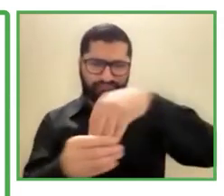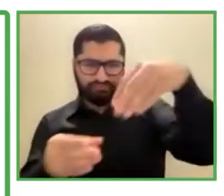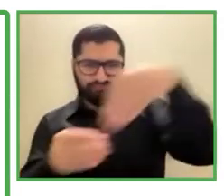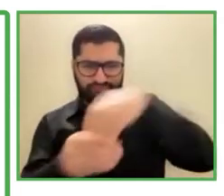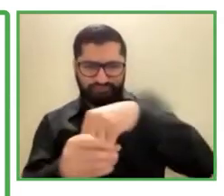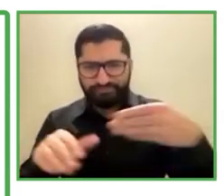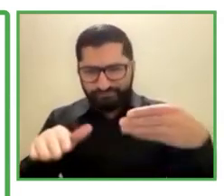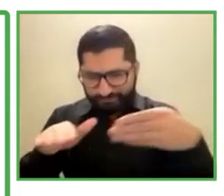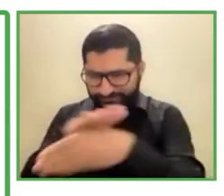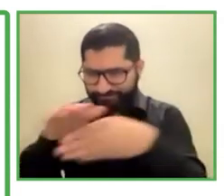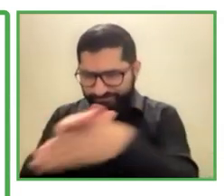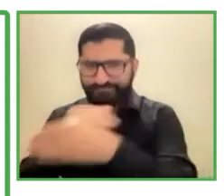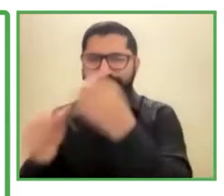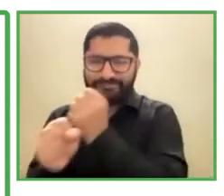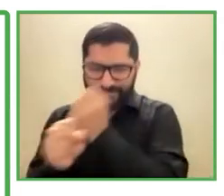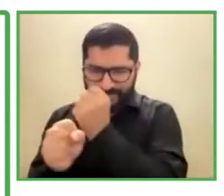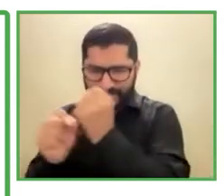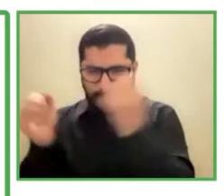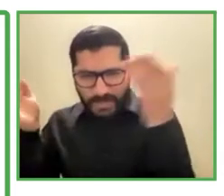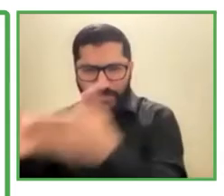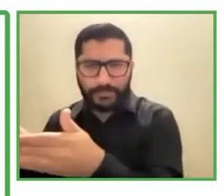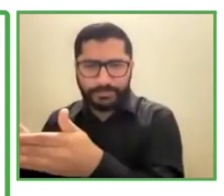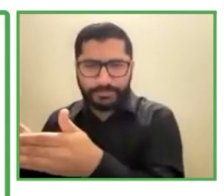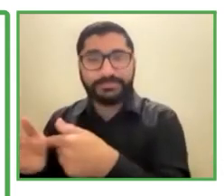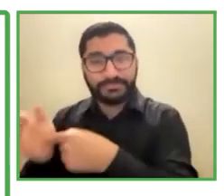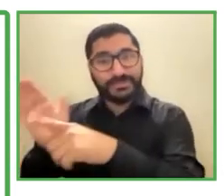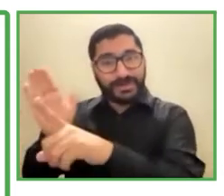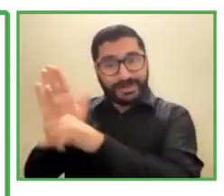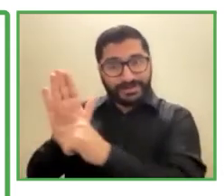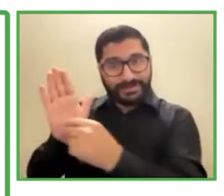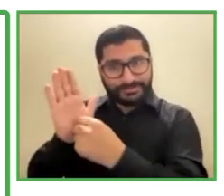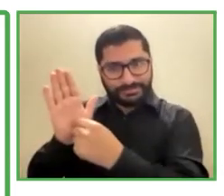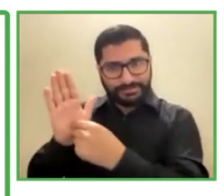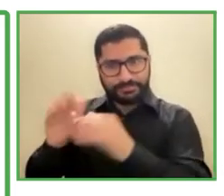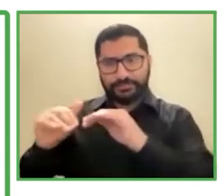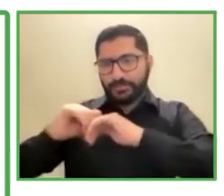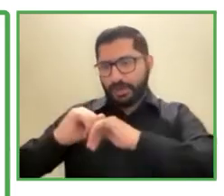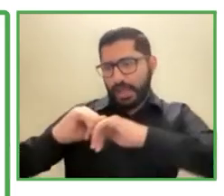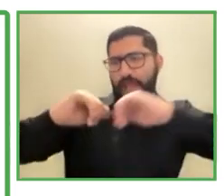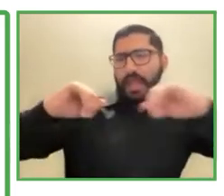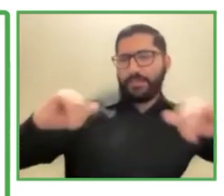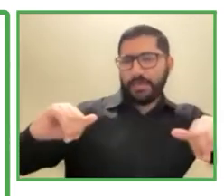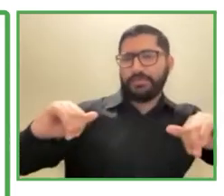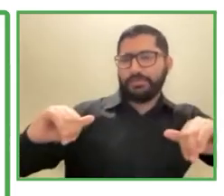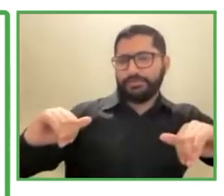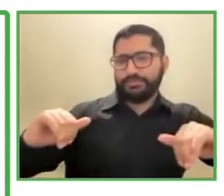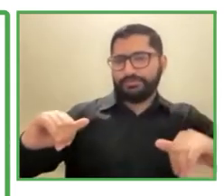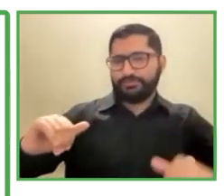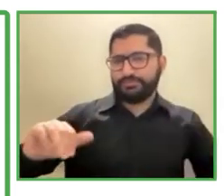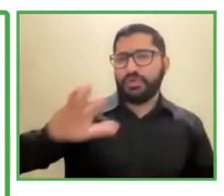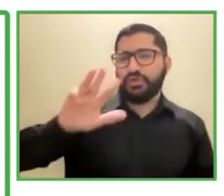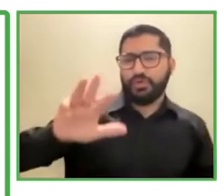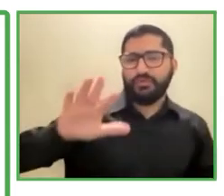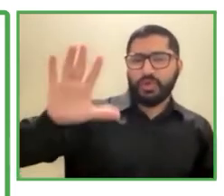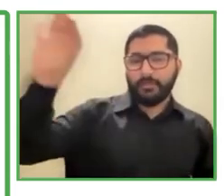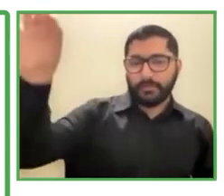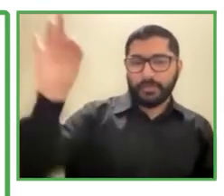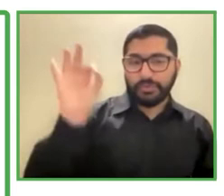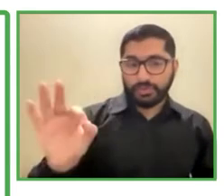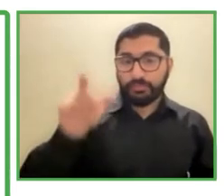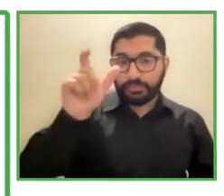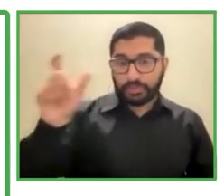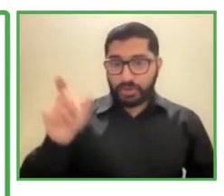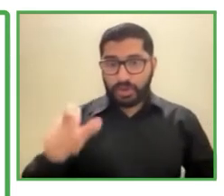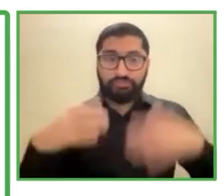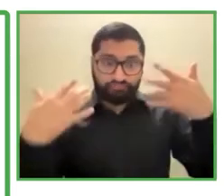% sigue siendo personas al interior de nuestra empresa. Aquí un hecho que es muy relevante para nosotros, la estrategia